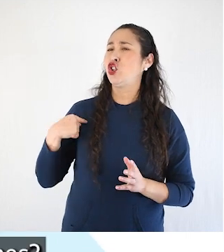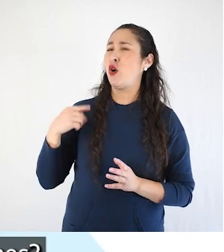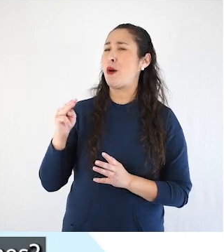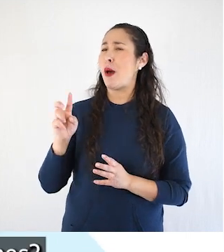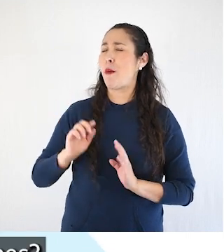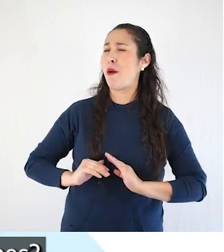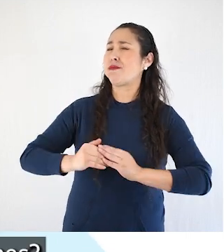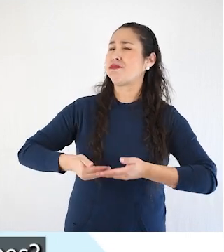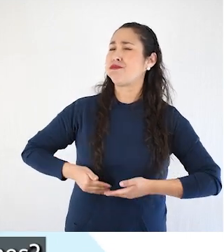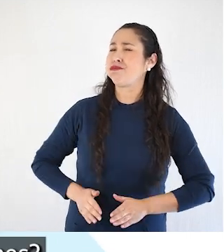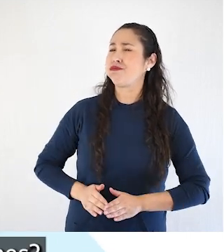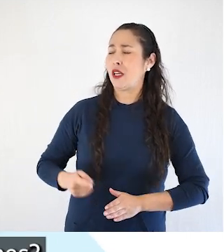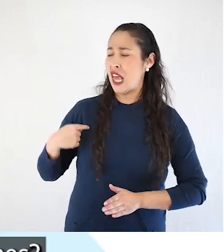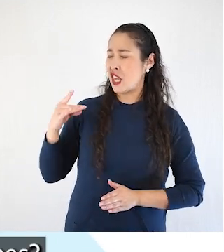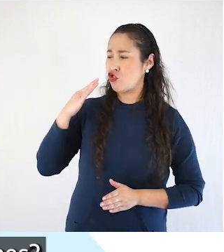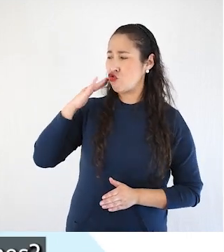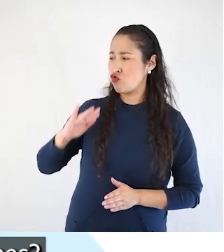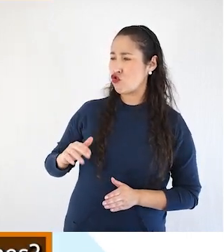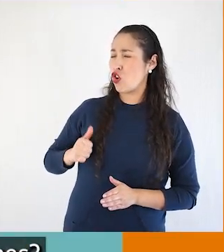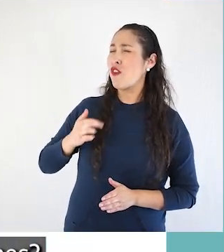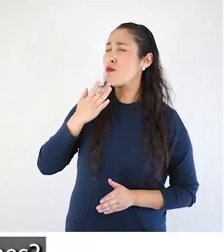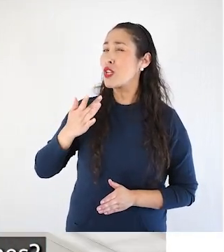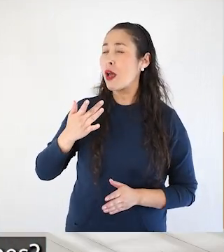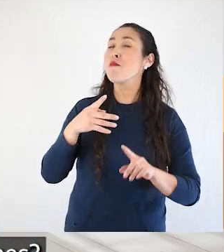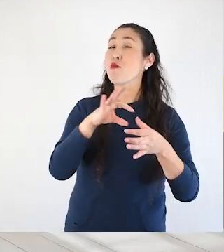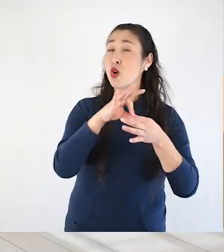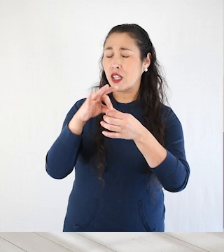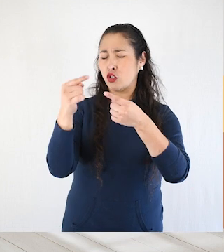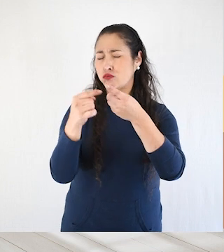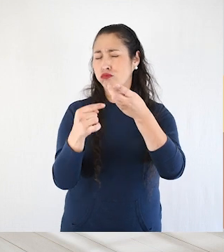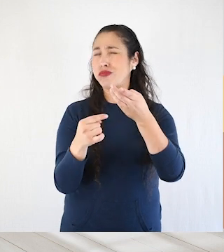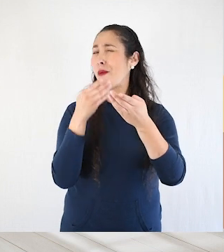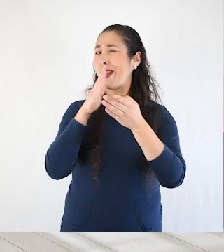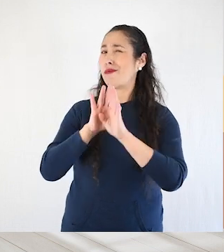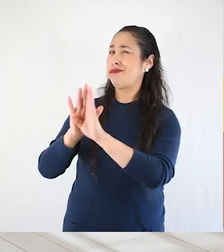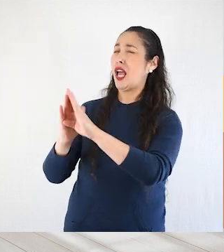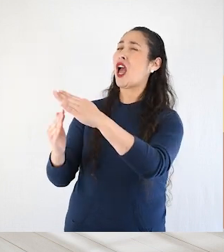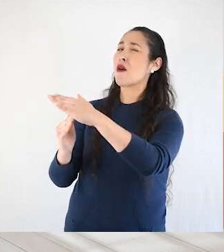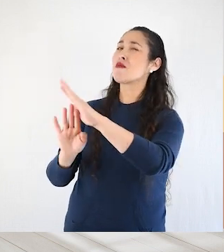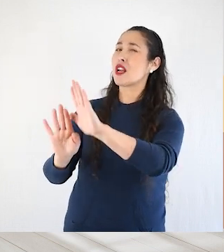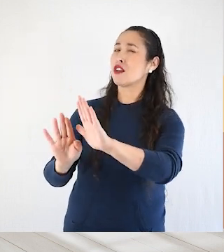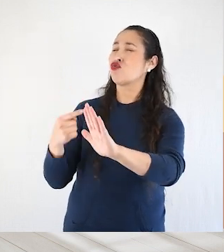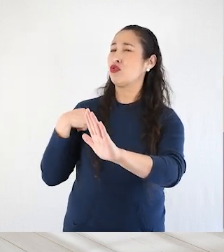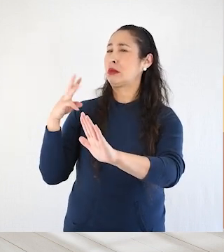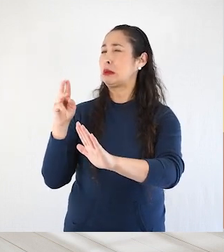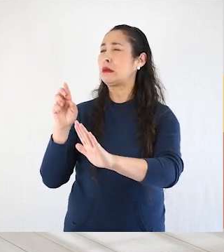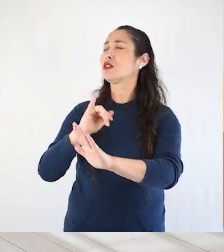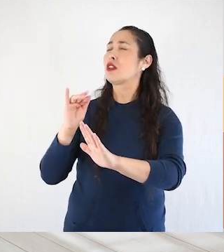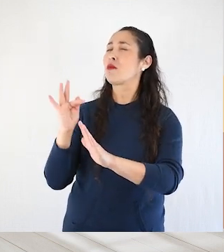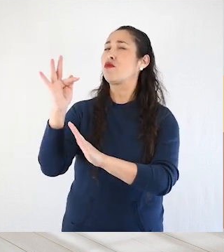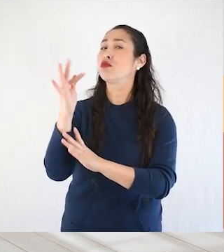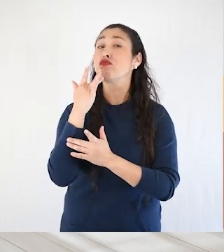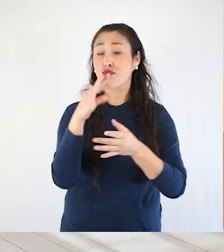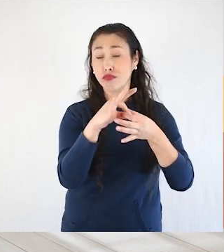¿Por qué es mejor evitar ser padres o madres a nuestra edad o demasiado jóvenes? Existen varios motivos, por lo que no es recomendable que seamos